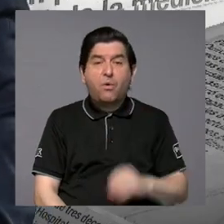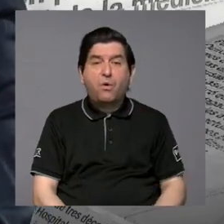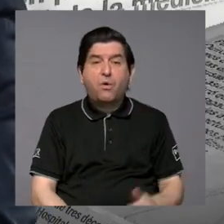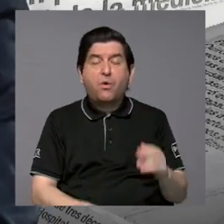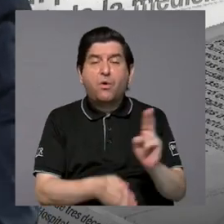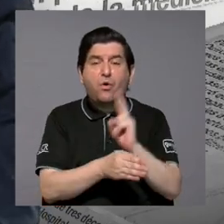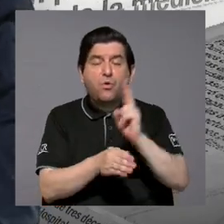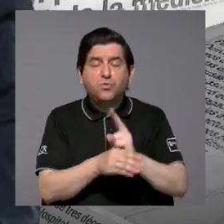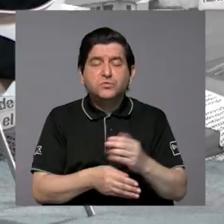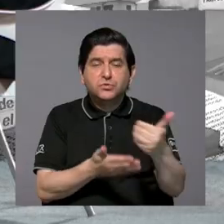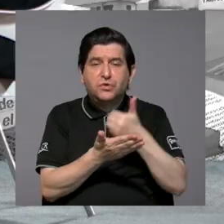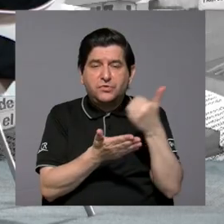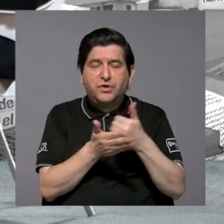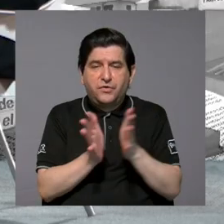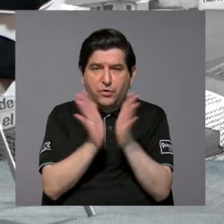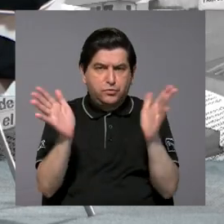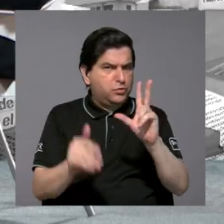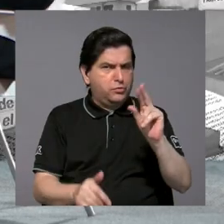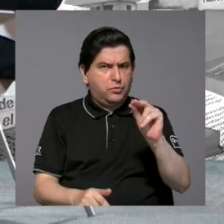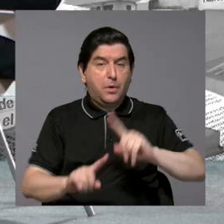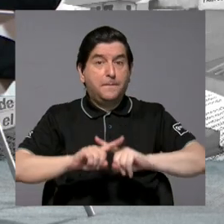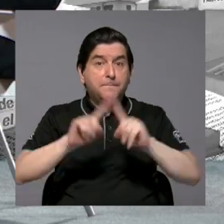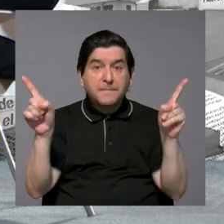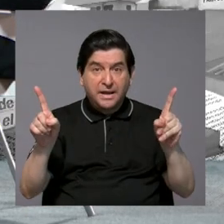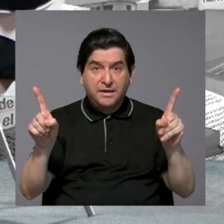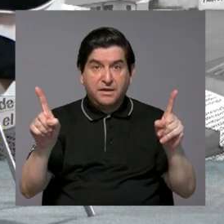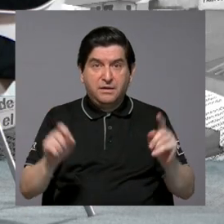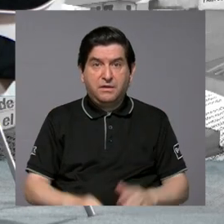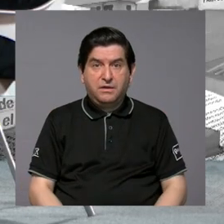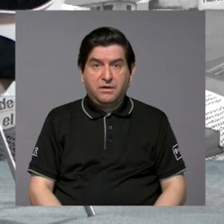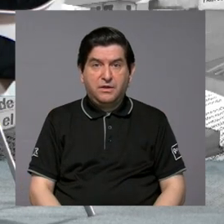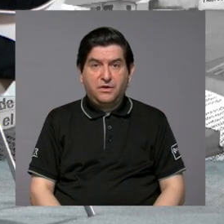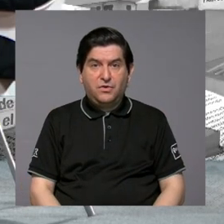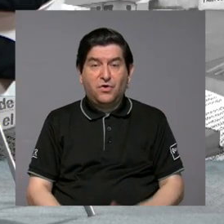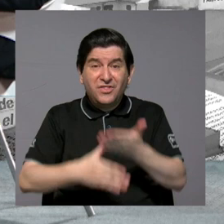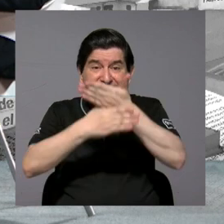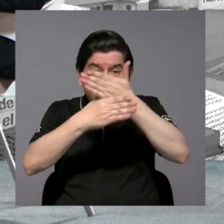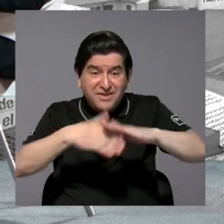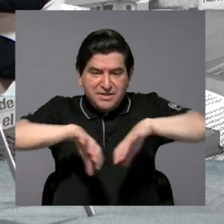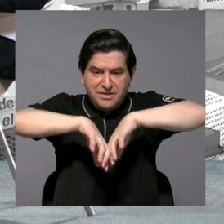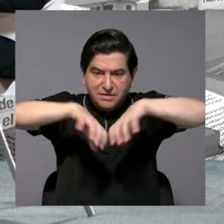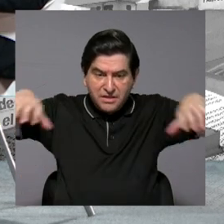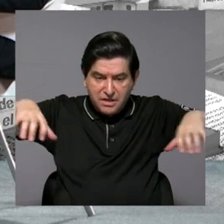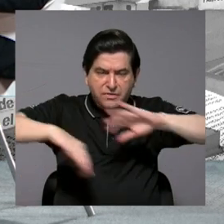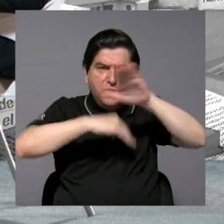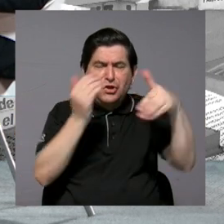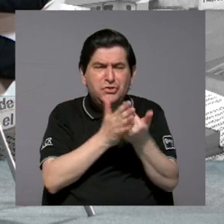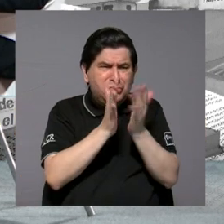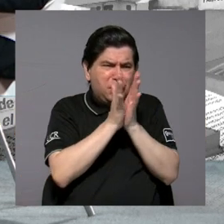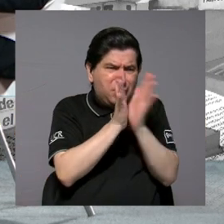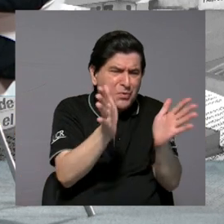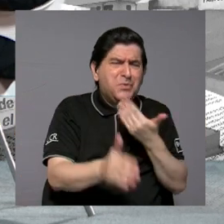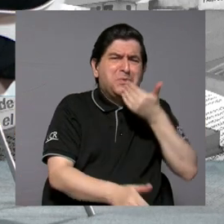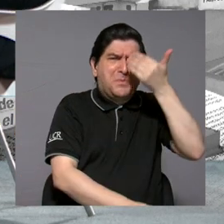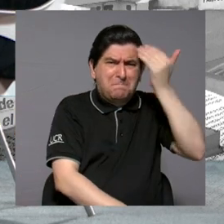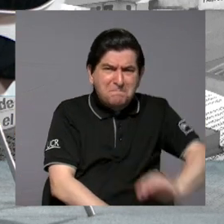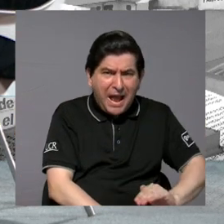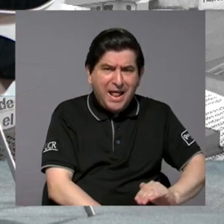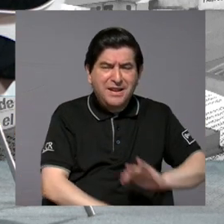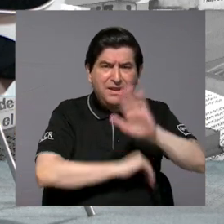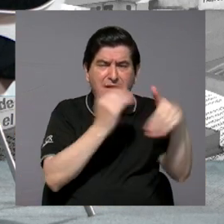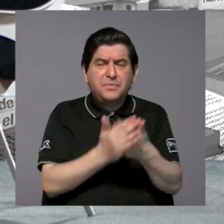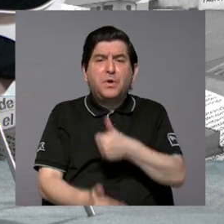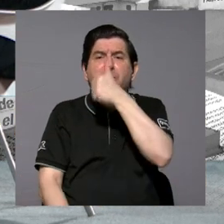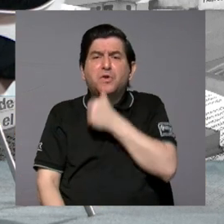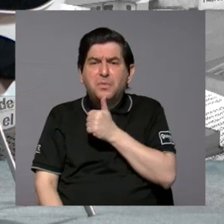recursos públicos. Por supuesto que no. Pero de ahí a poner, a polarizar, diciendo que todo lo que es público es malo y que todo